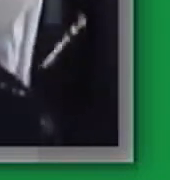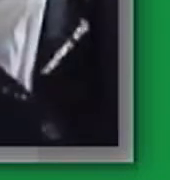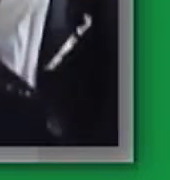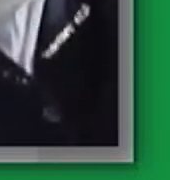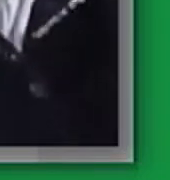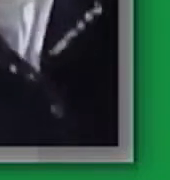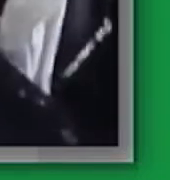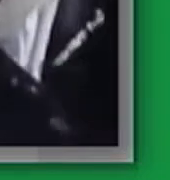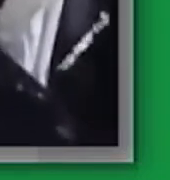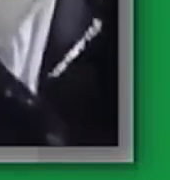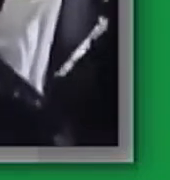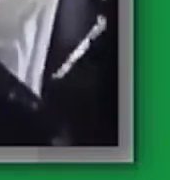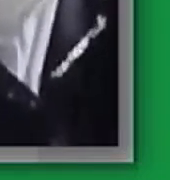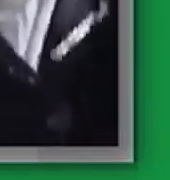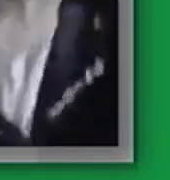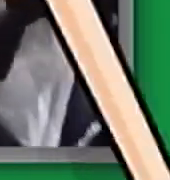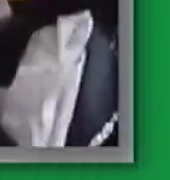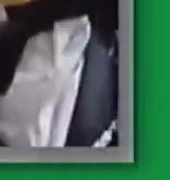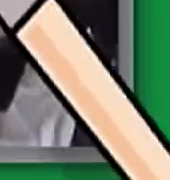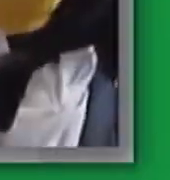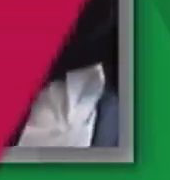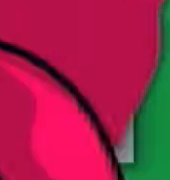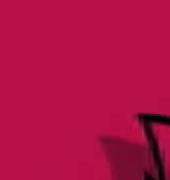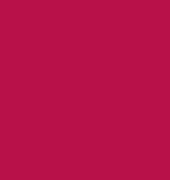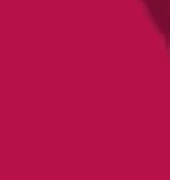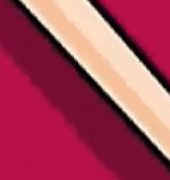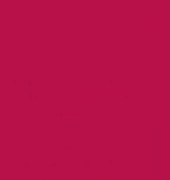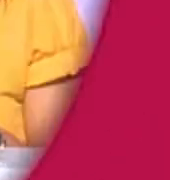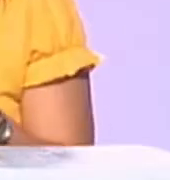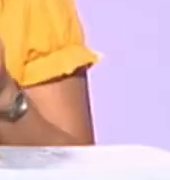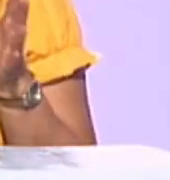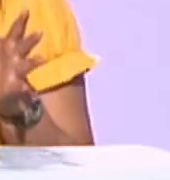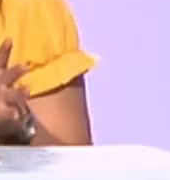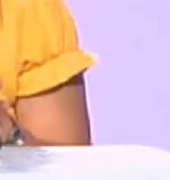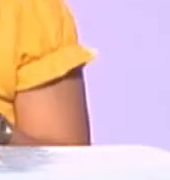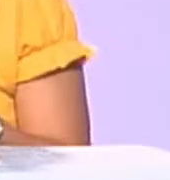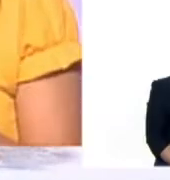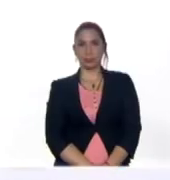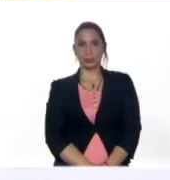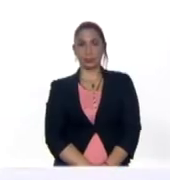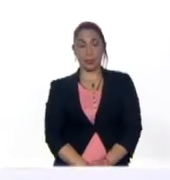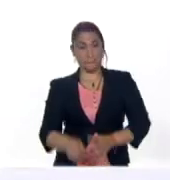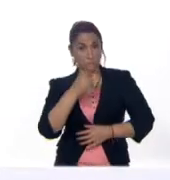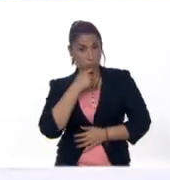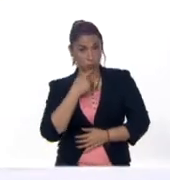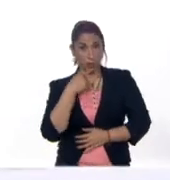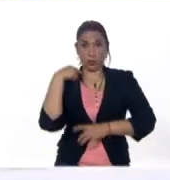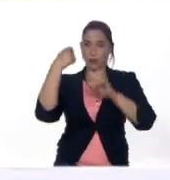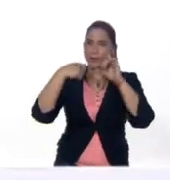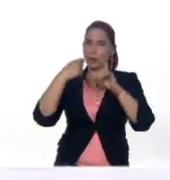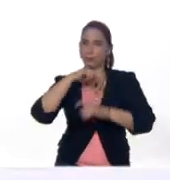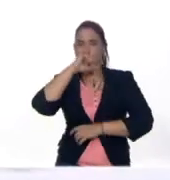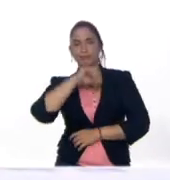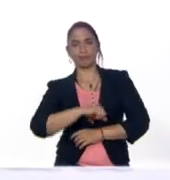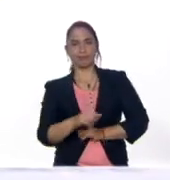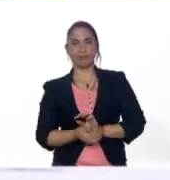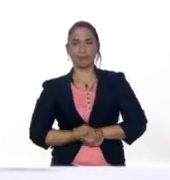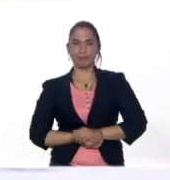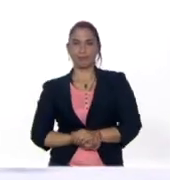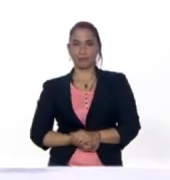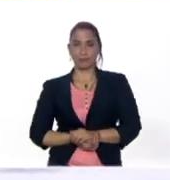¡chao! ¡ja ja ja ja ja ja! ¡qué bonito ese video! me encantó y